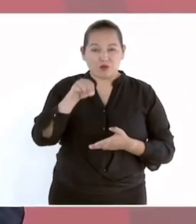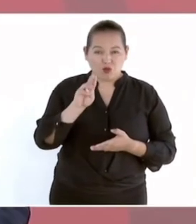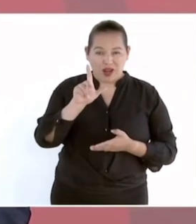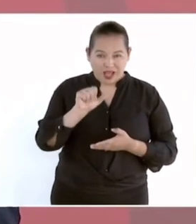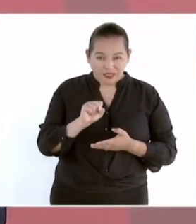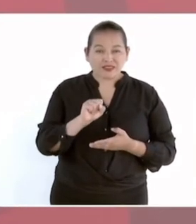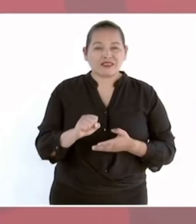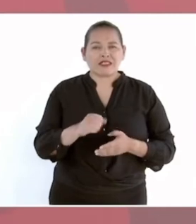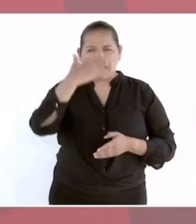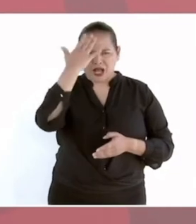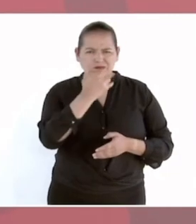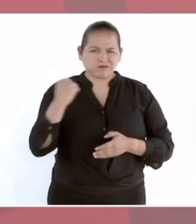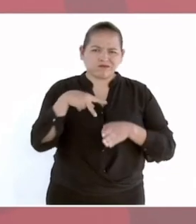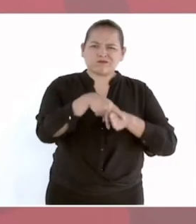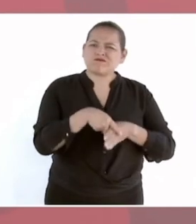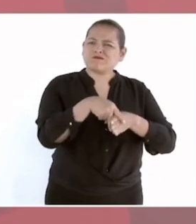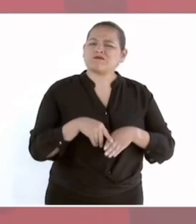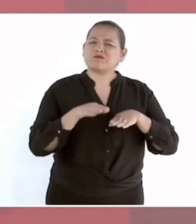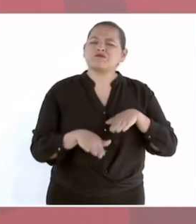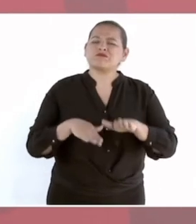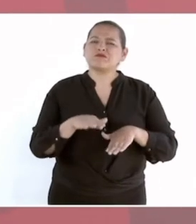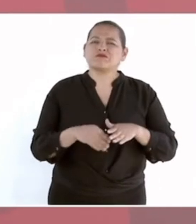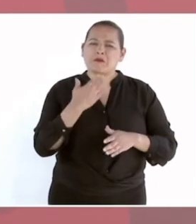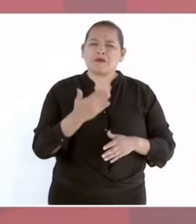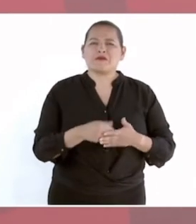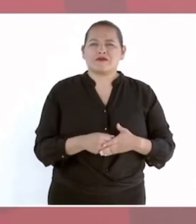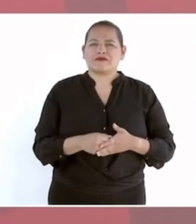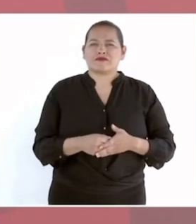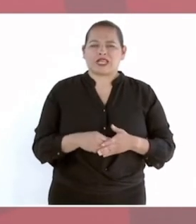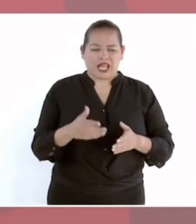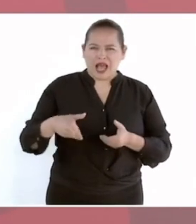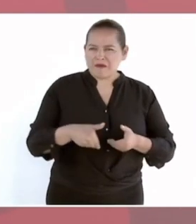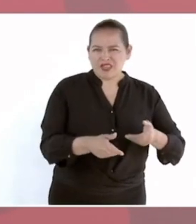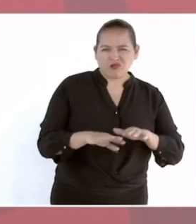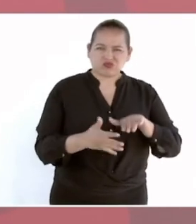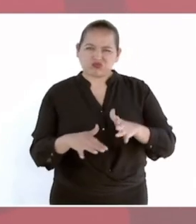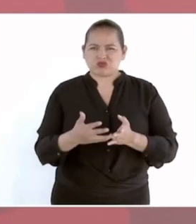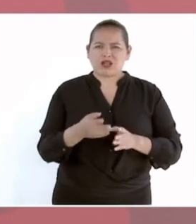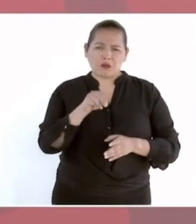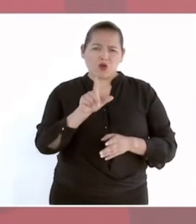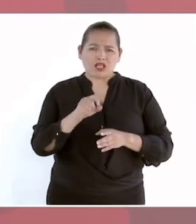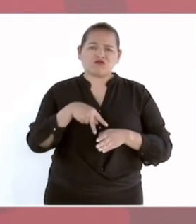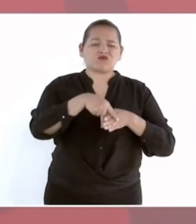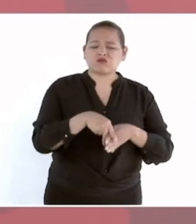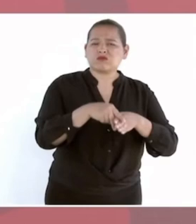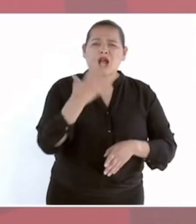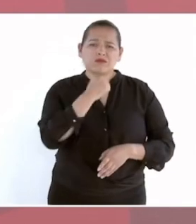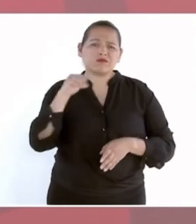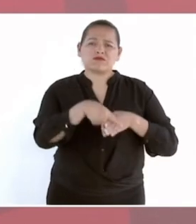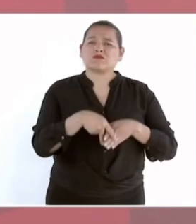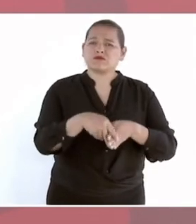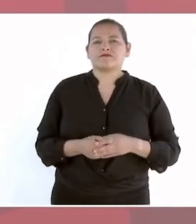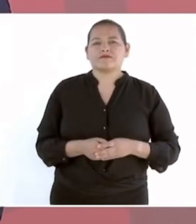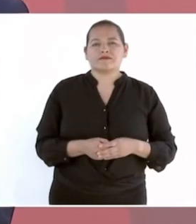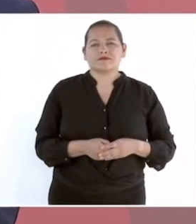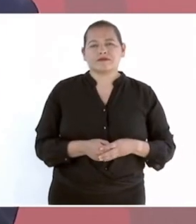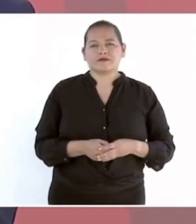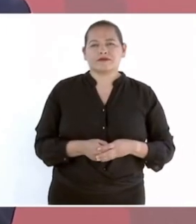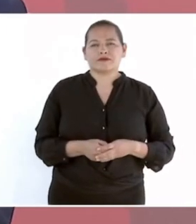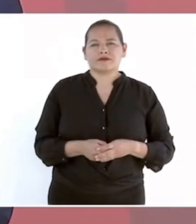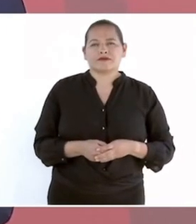saben andar mejor que los caballos por caminos muy difíciles sin desbarrancarse ¿no es cierto? así es don Benito